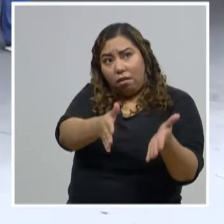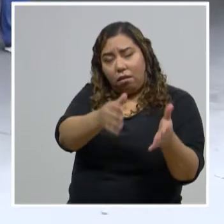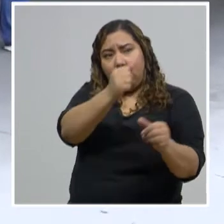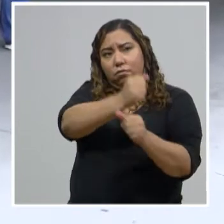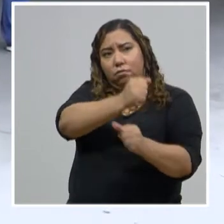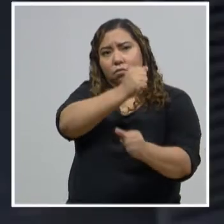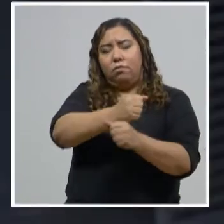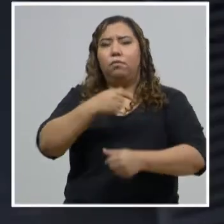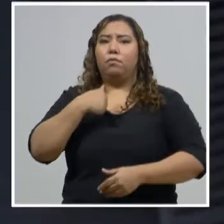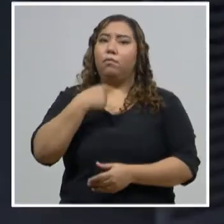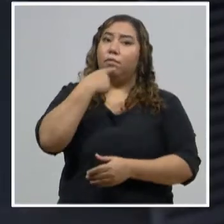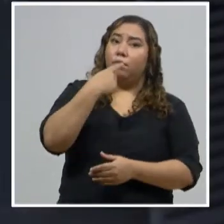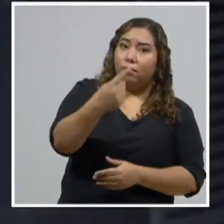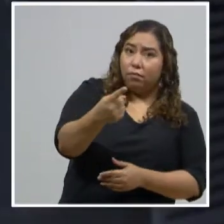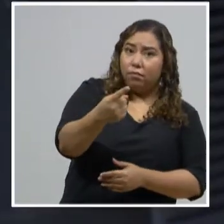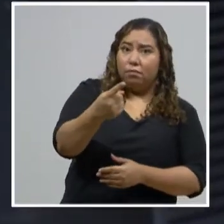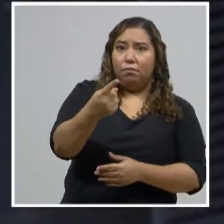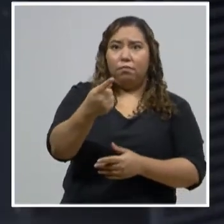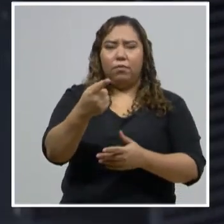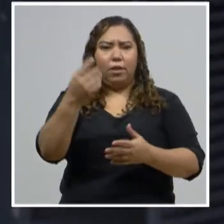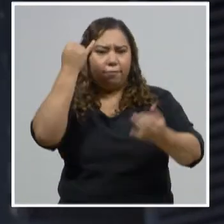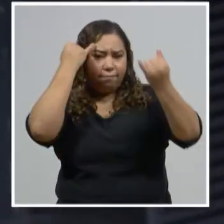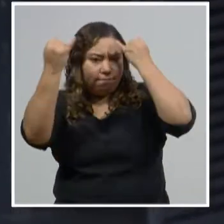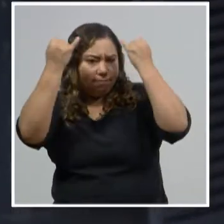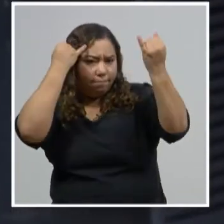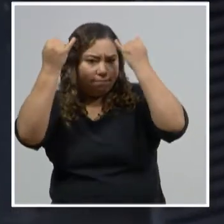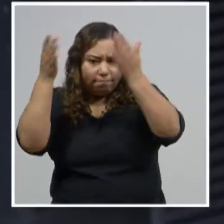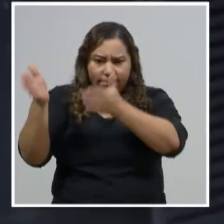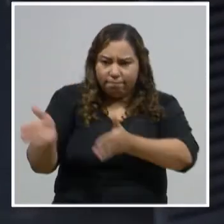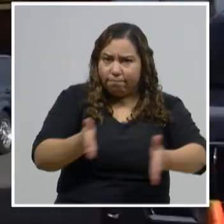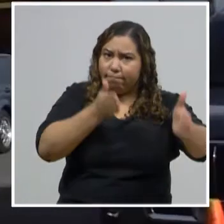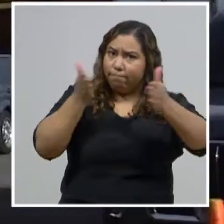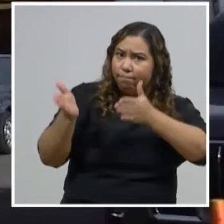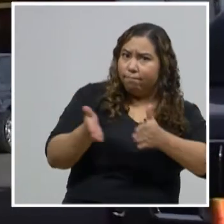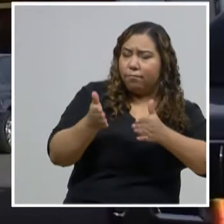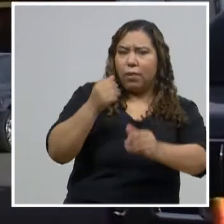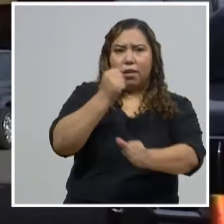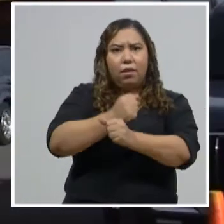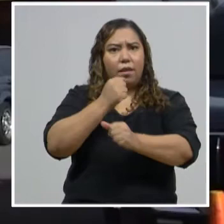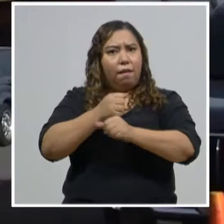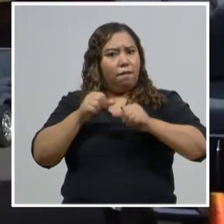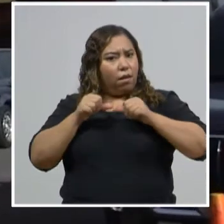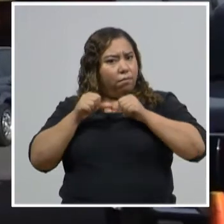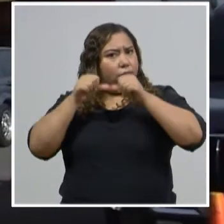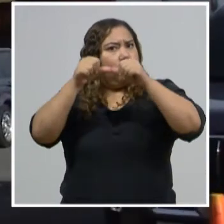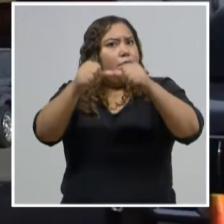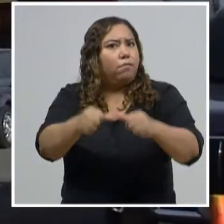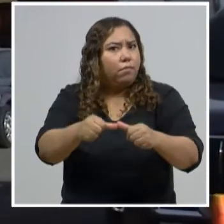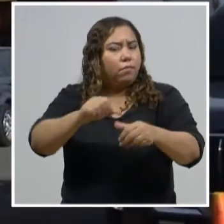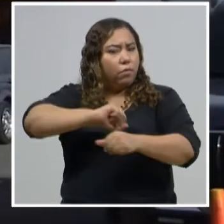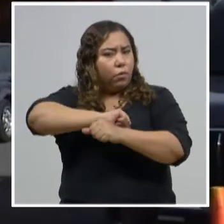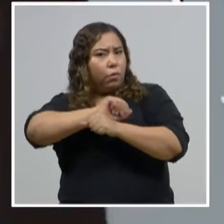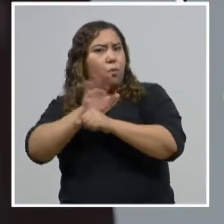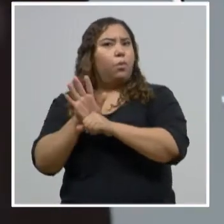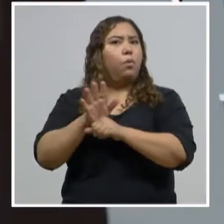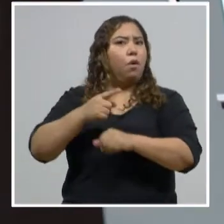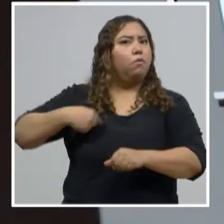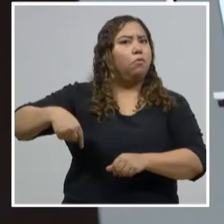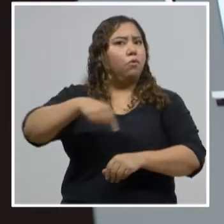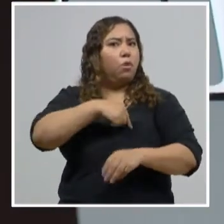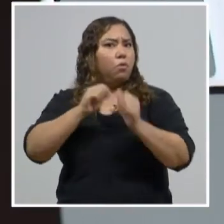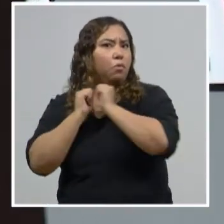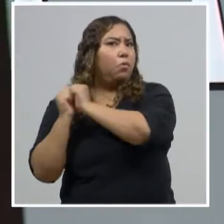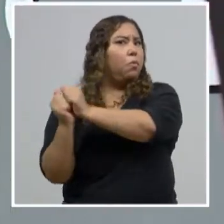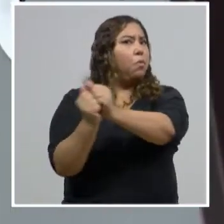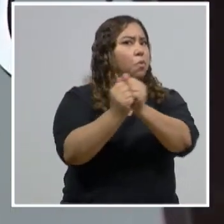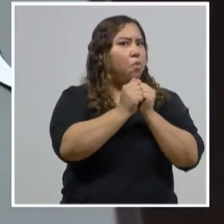y seguiremos brindando soluciones. No paramos trabajando. Vamos a vencer este virus unidos. Unidos lo